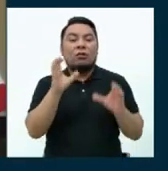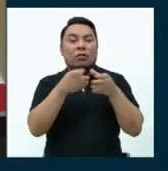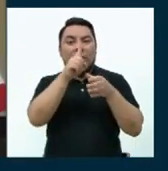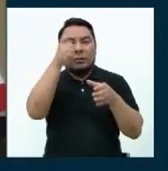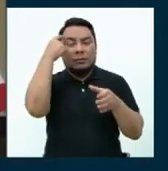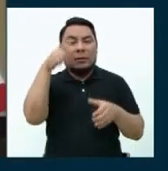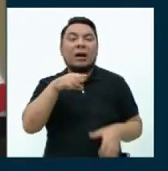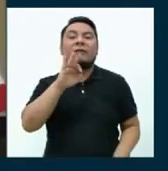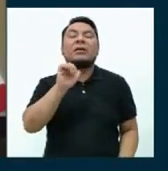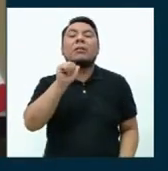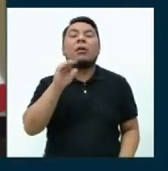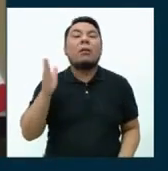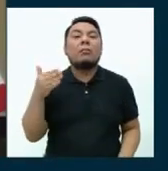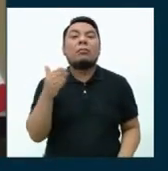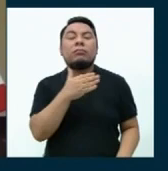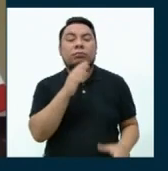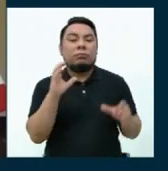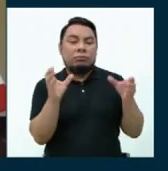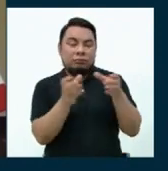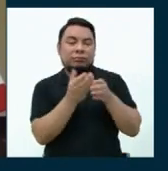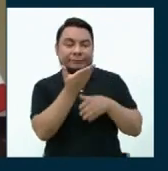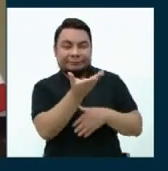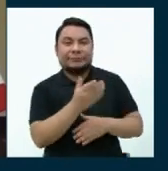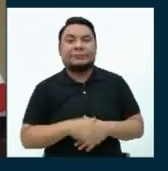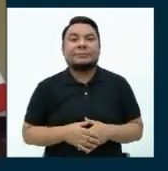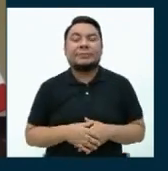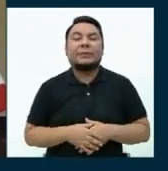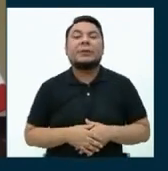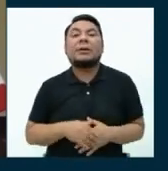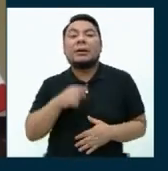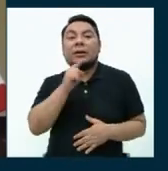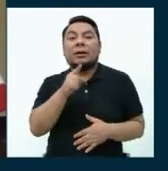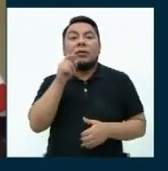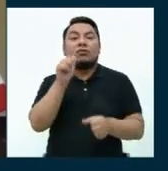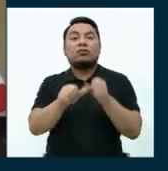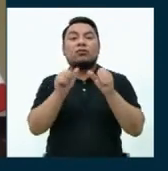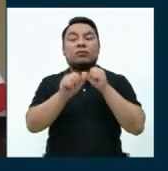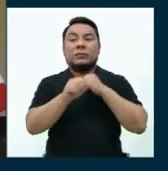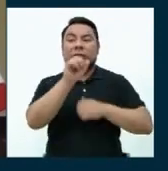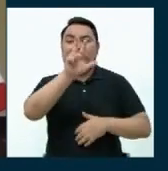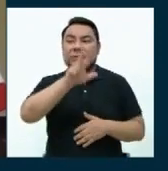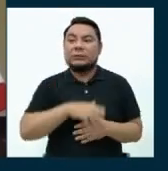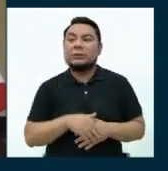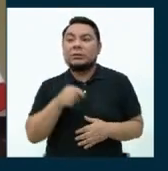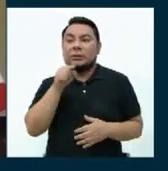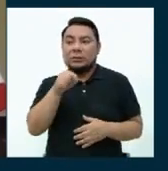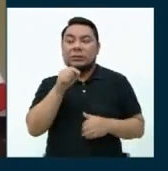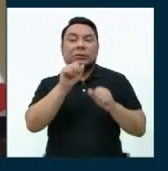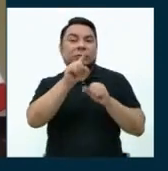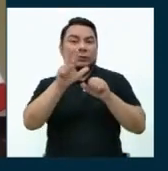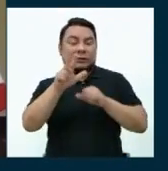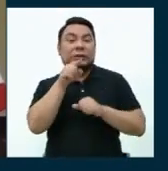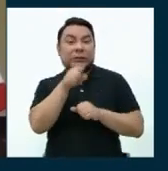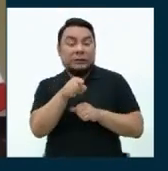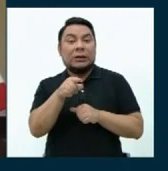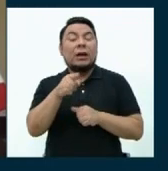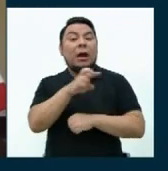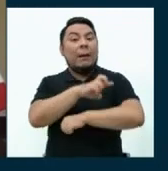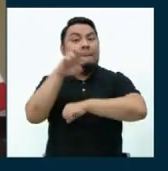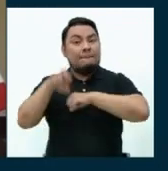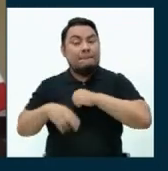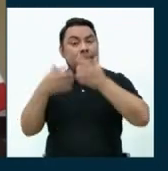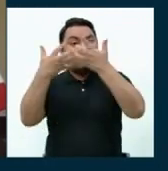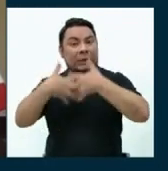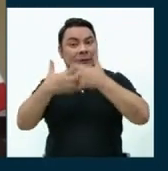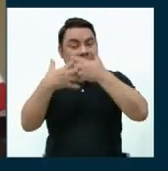Frente Popular Agrícola FIA del Perú, FREPAP, postula con el número 13. Es bachiller en Ingeniería Empresarial y de